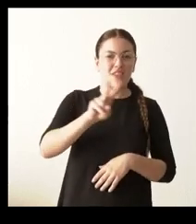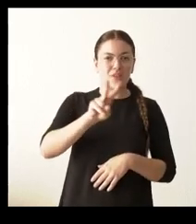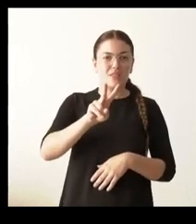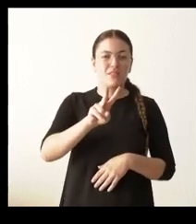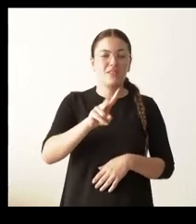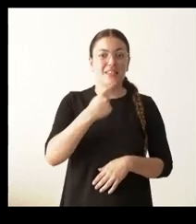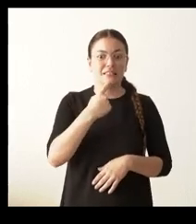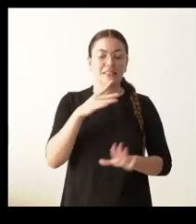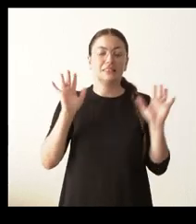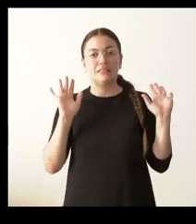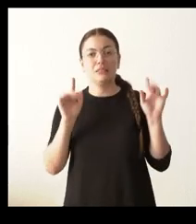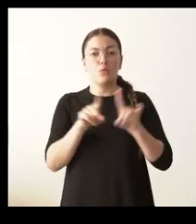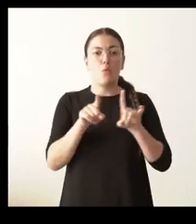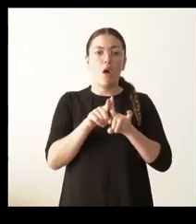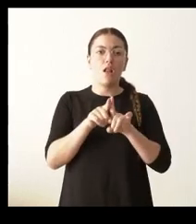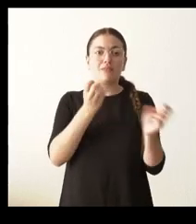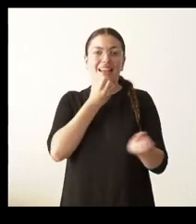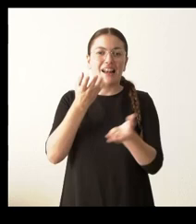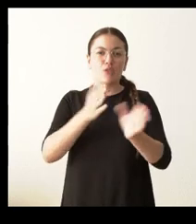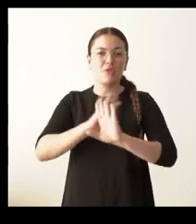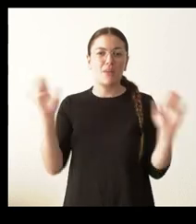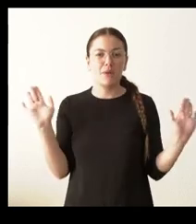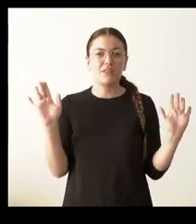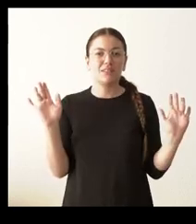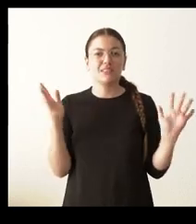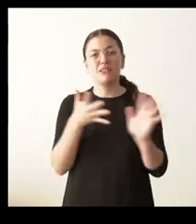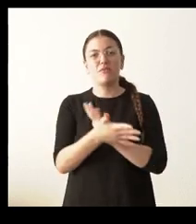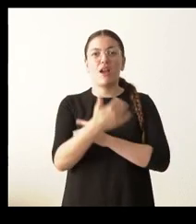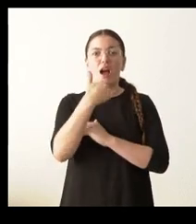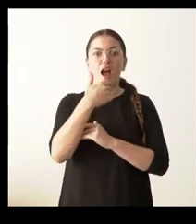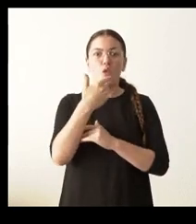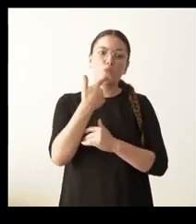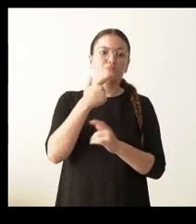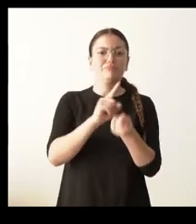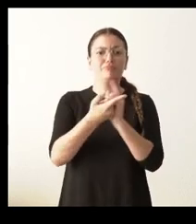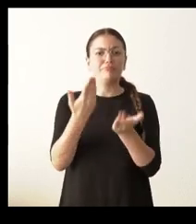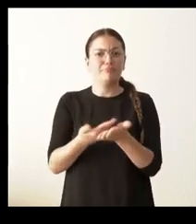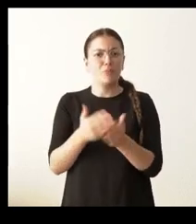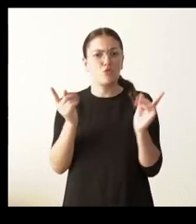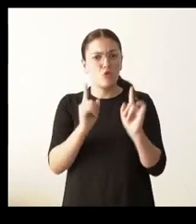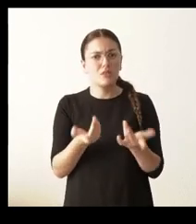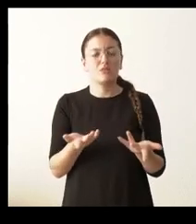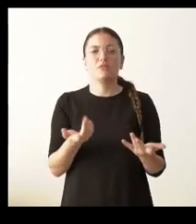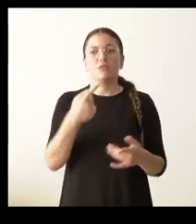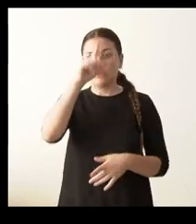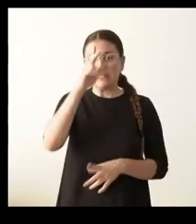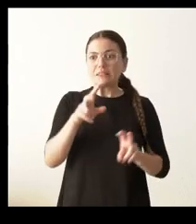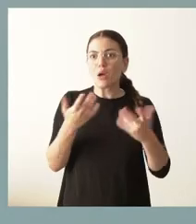bueno, que al final no era más que una declaración y que no había habido ningún cambio práctico. No sé cómo está esa cuestión, si nos puede comentarlo.